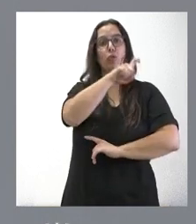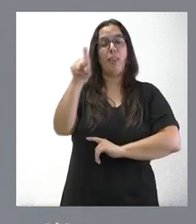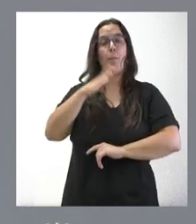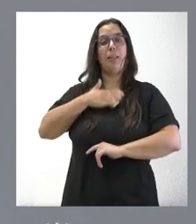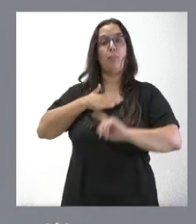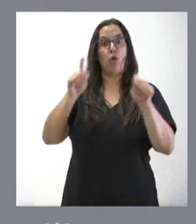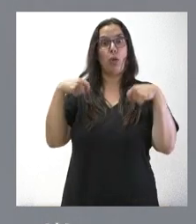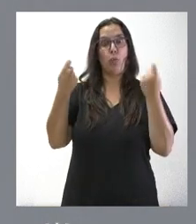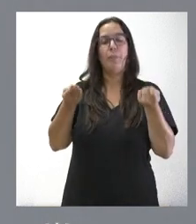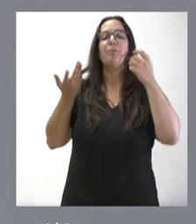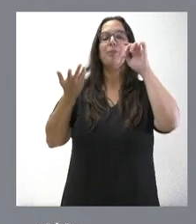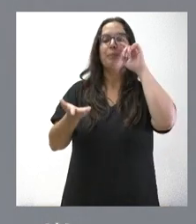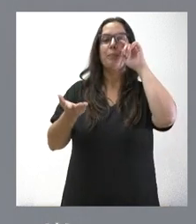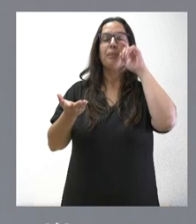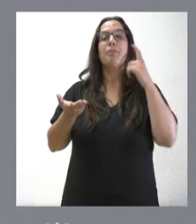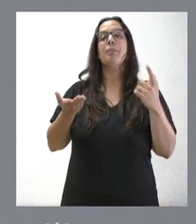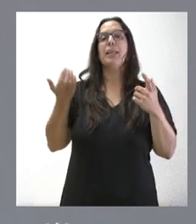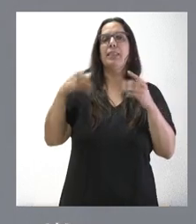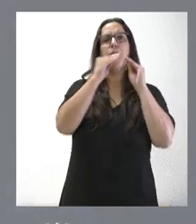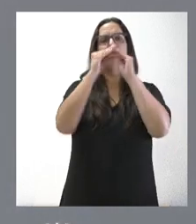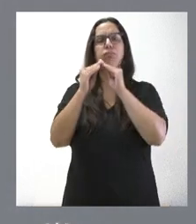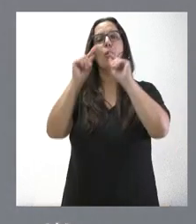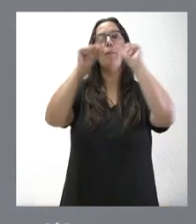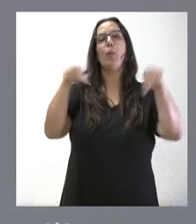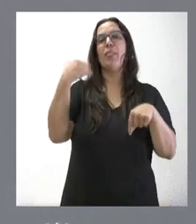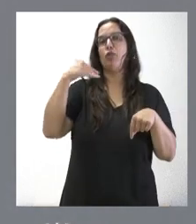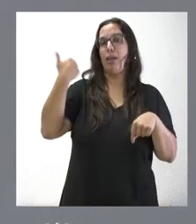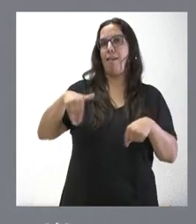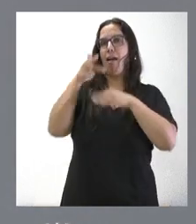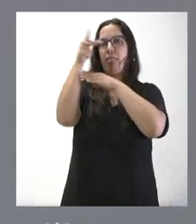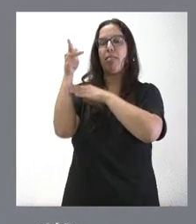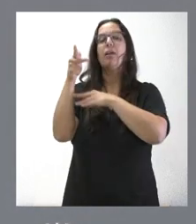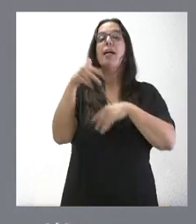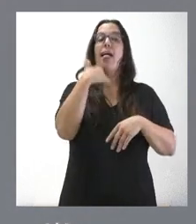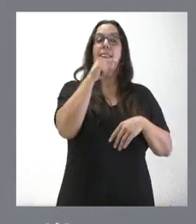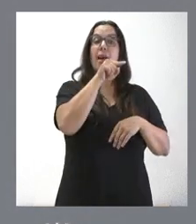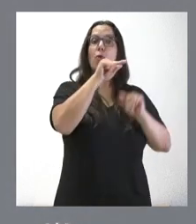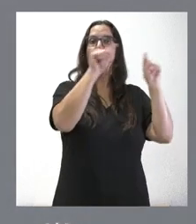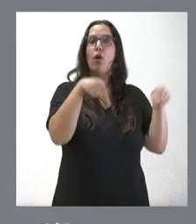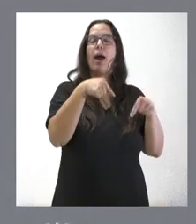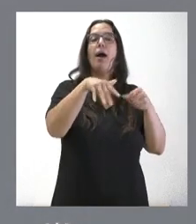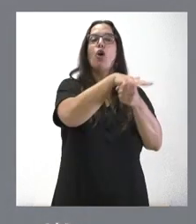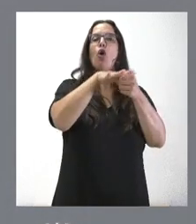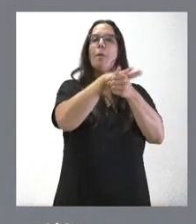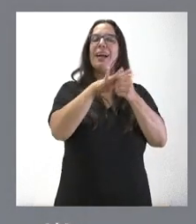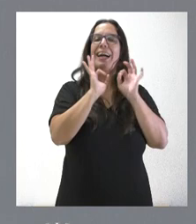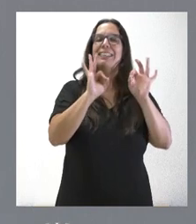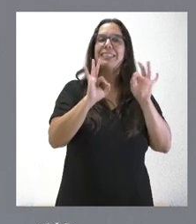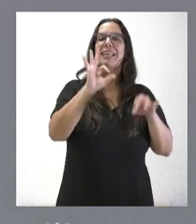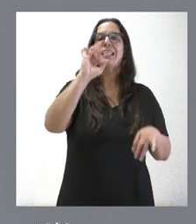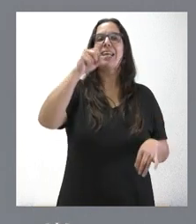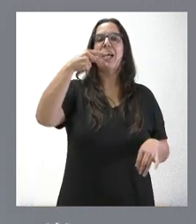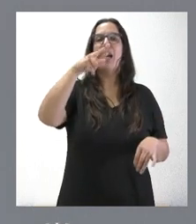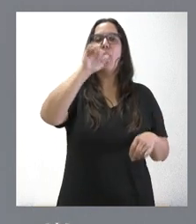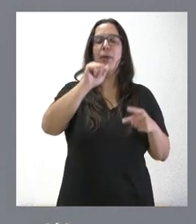Se han instalado ya en la provincia de Soria, en Zamora se han instalado en las comarcas de Sanabria